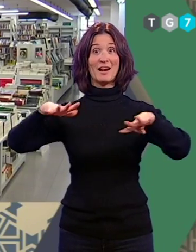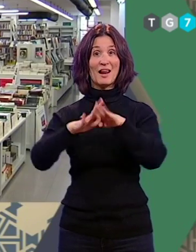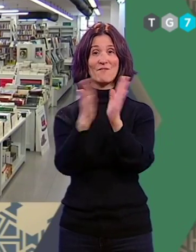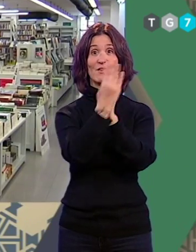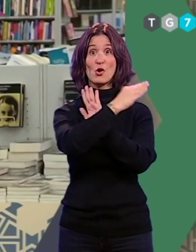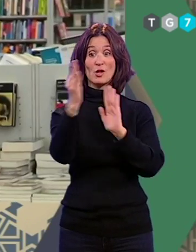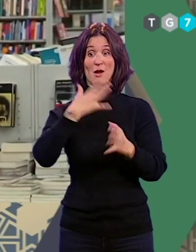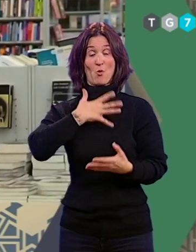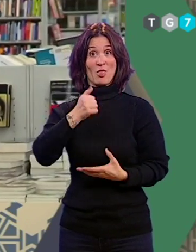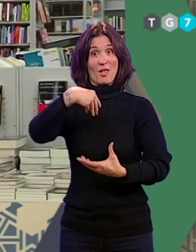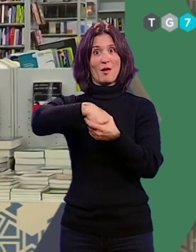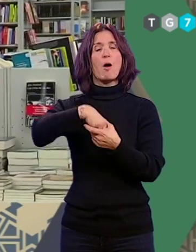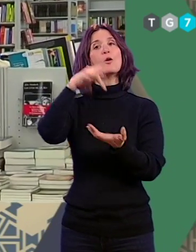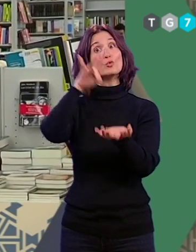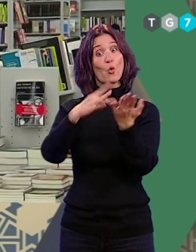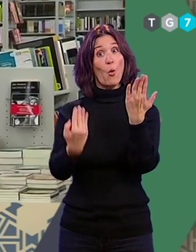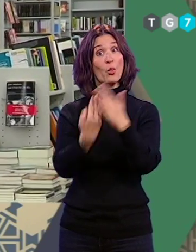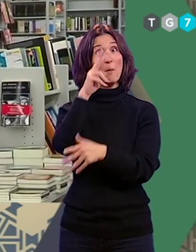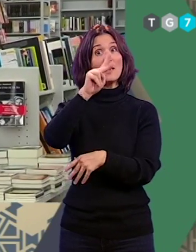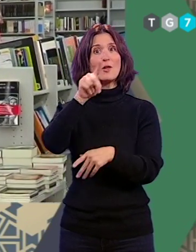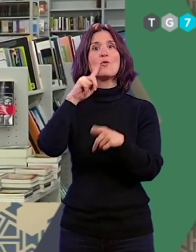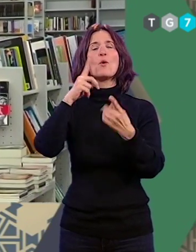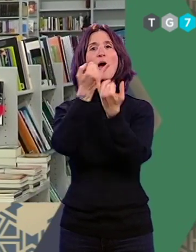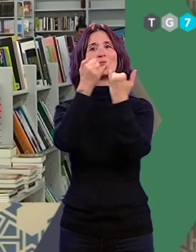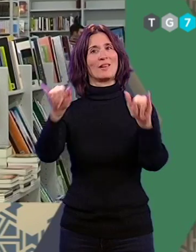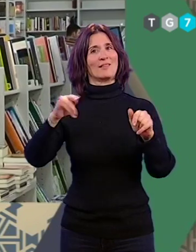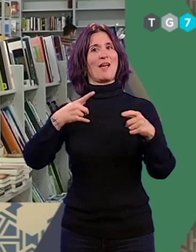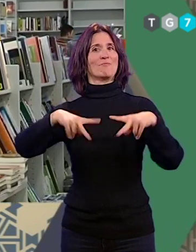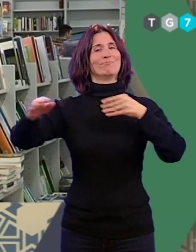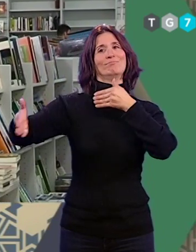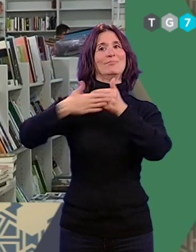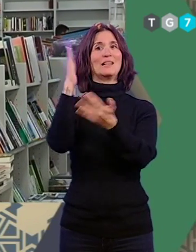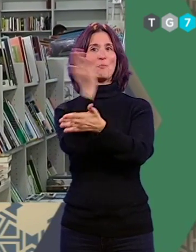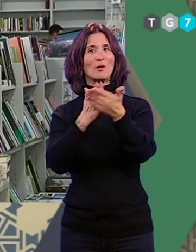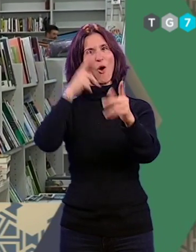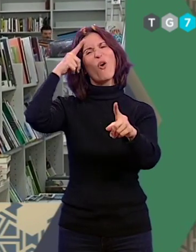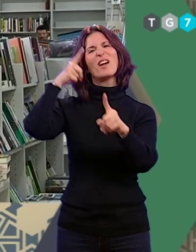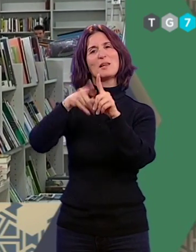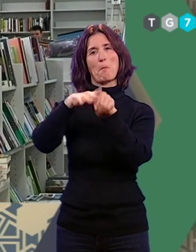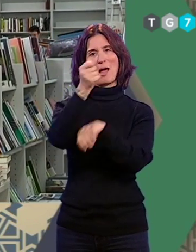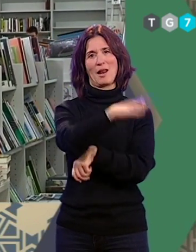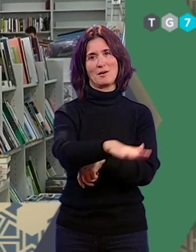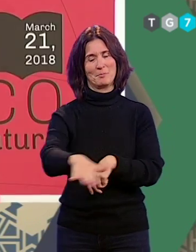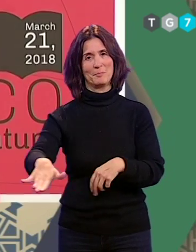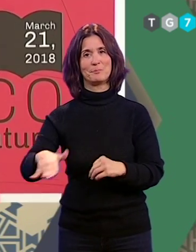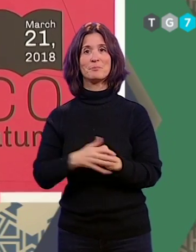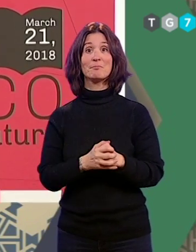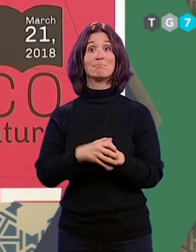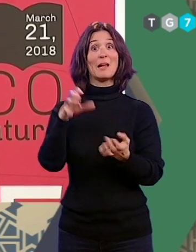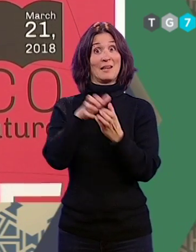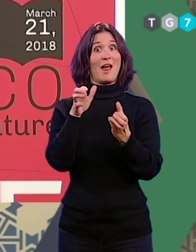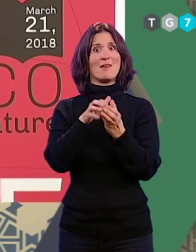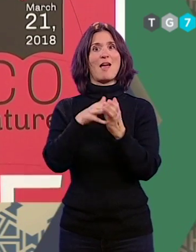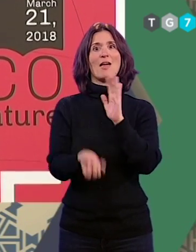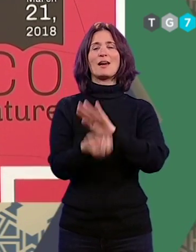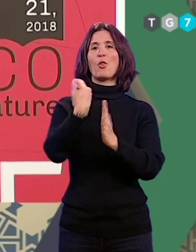municipales celebrará también ese día la gala final de Rapoesía, enfocada especialmente a los más pequeños. Granada ha